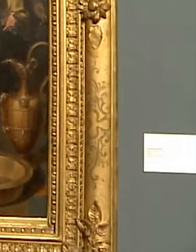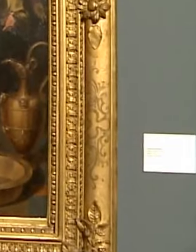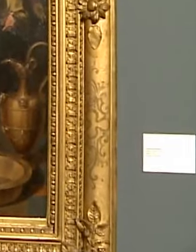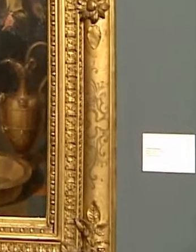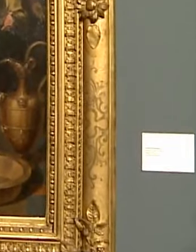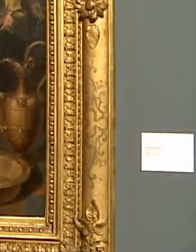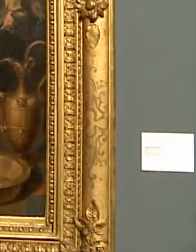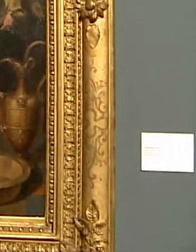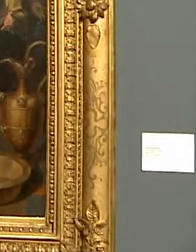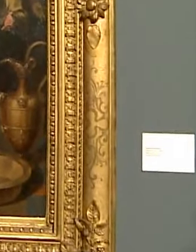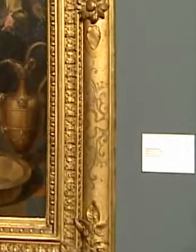de siglos XVI. ¡Gracias!